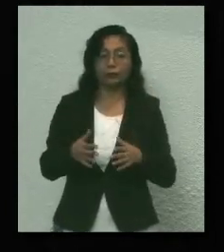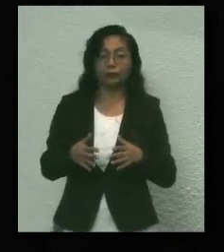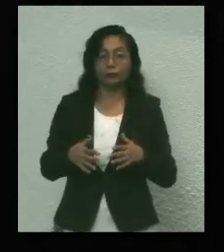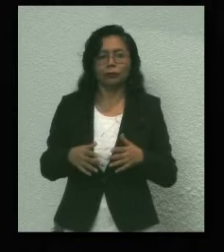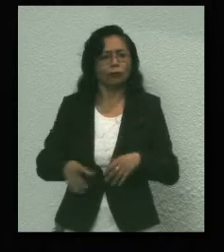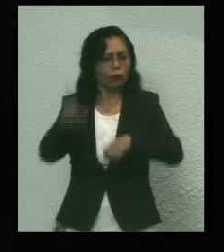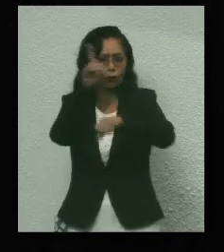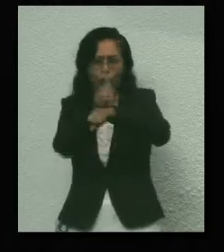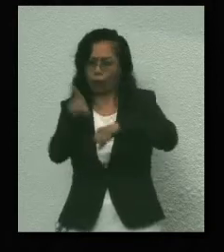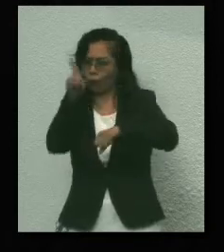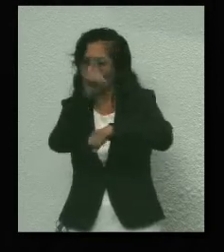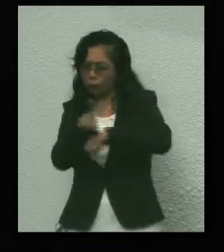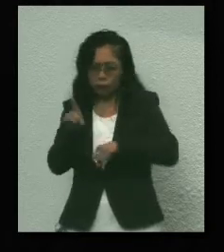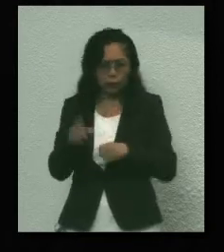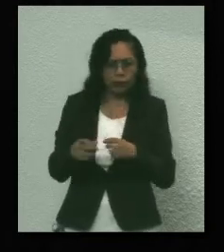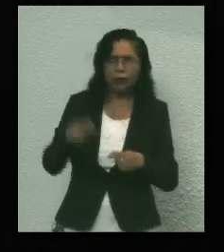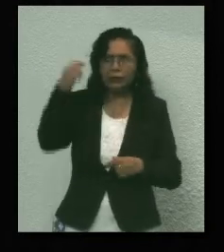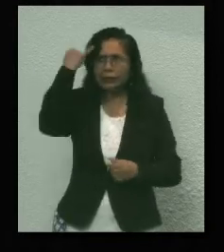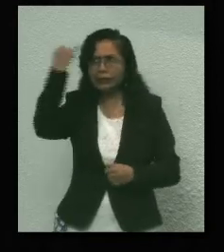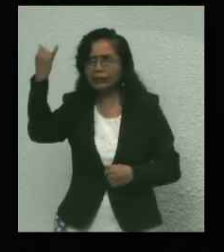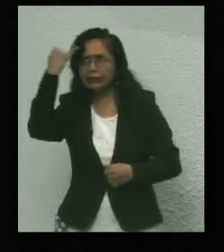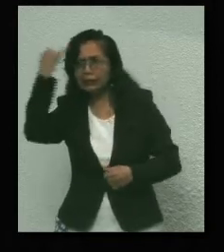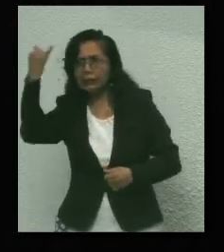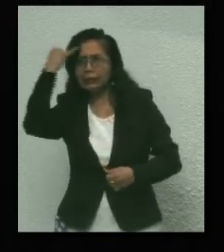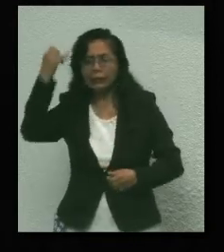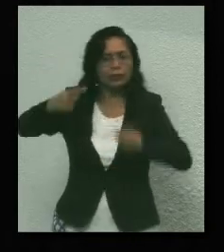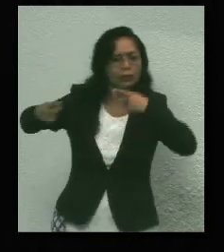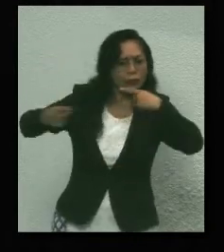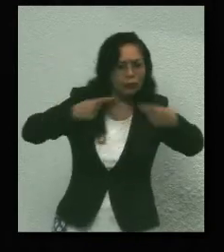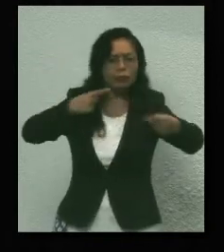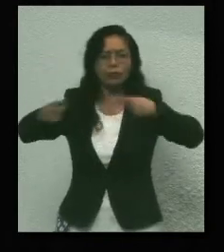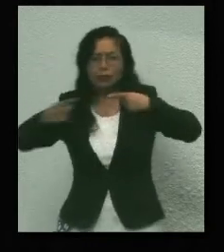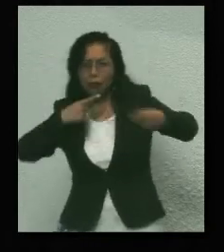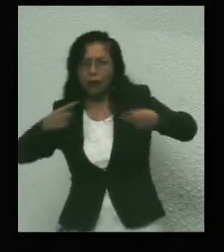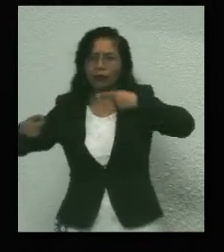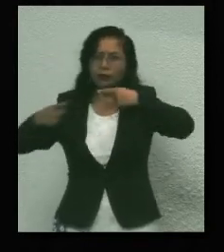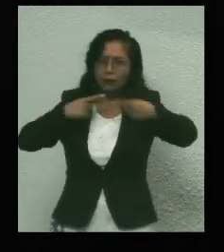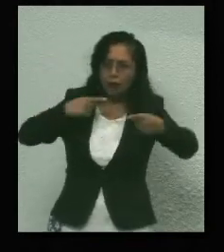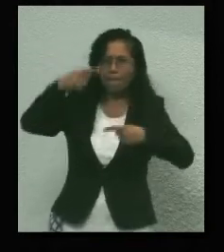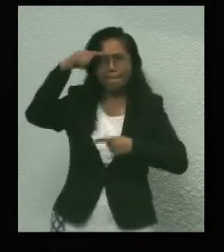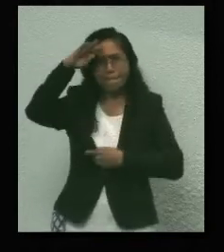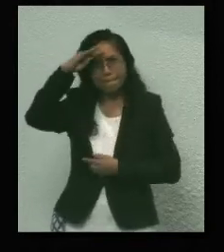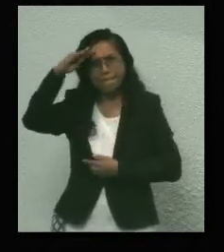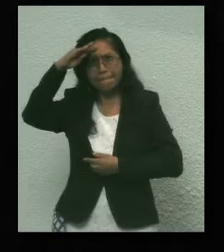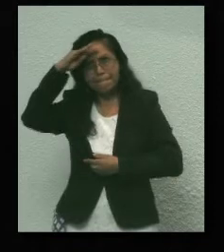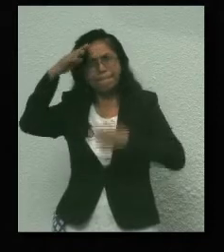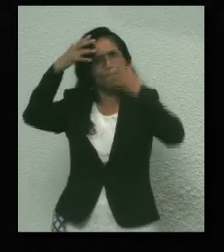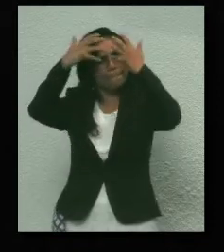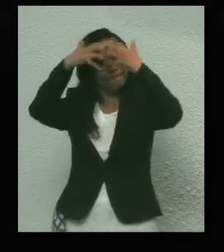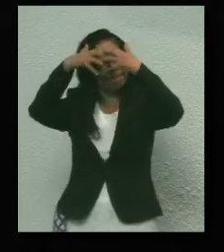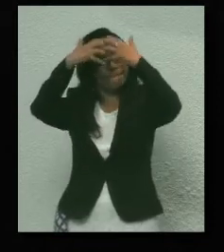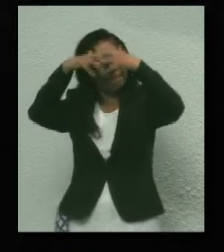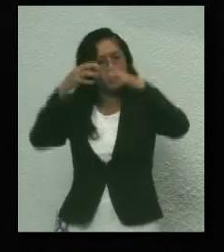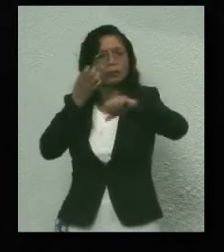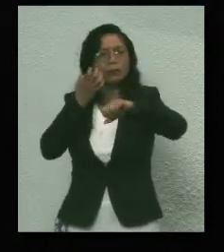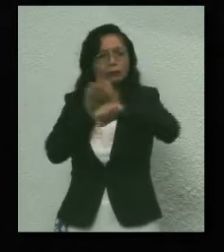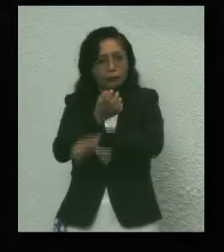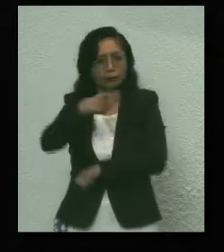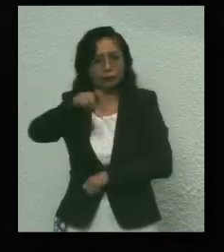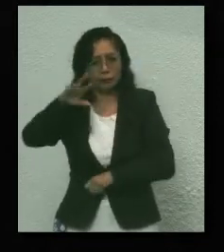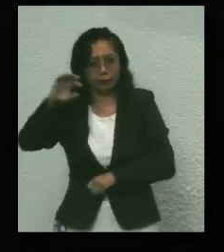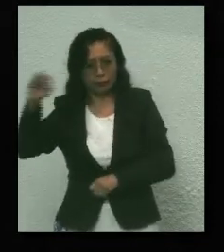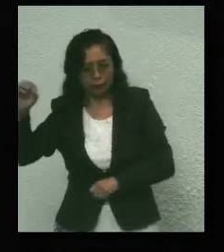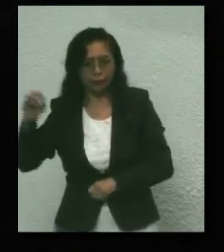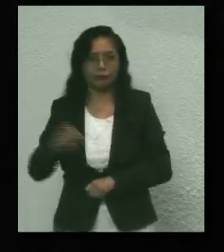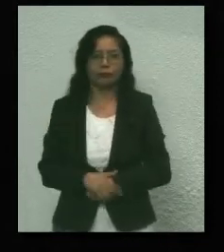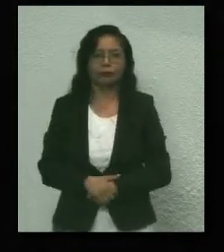cotidiana el debate de ideas que representan la pluralidad del pensamiento de nuestra entidad. En el grupo